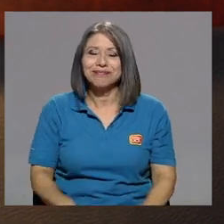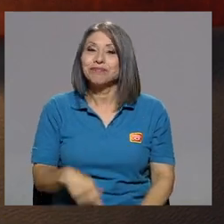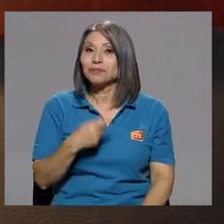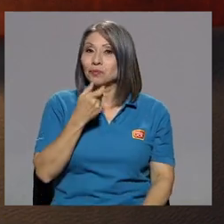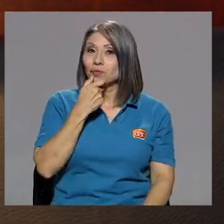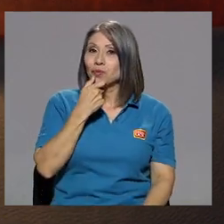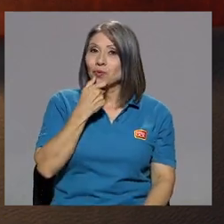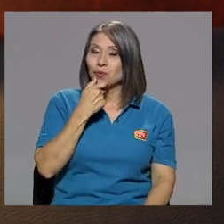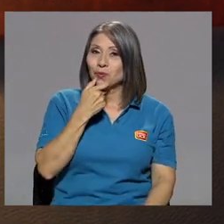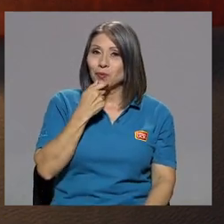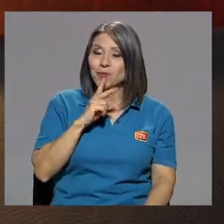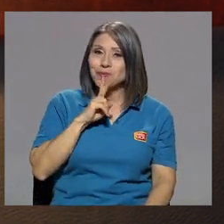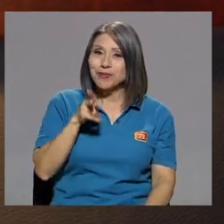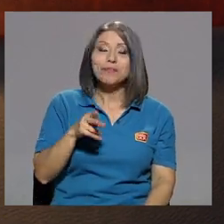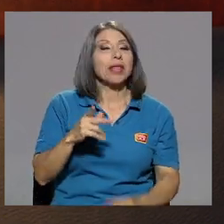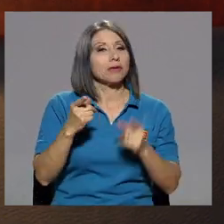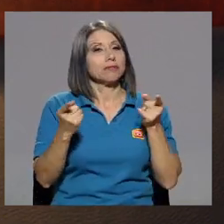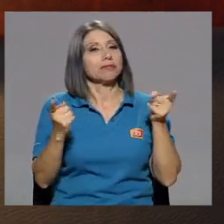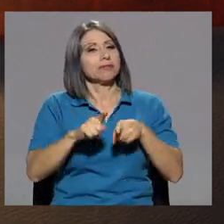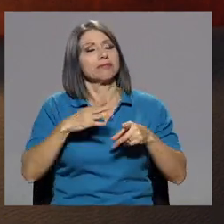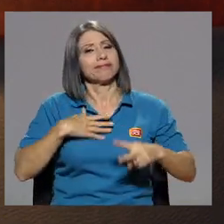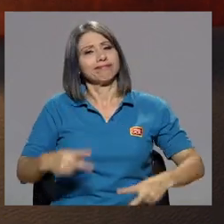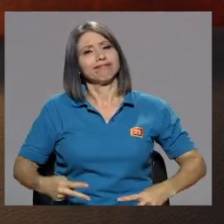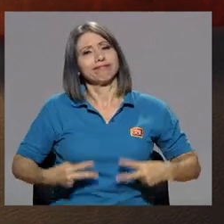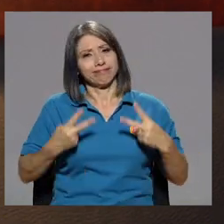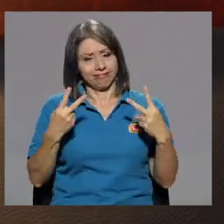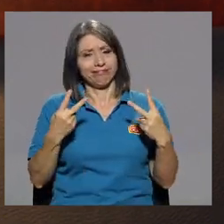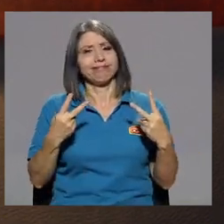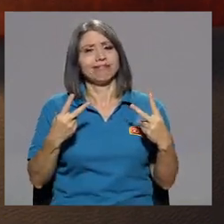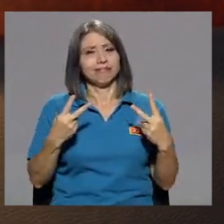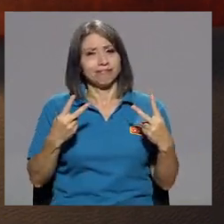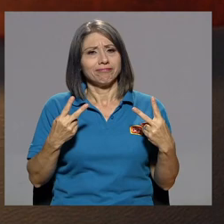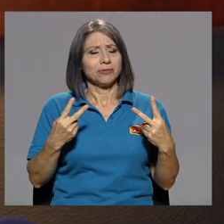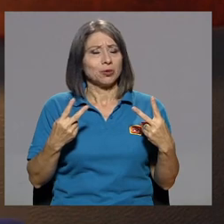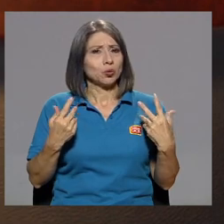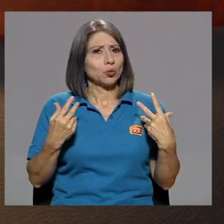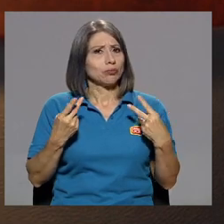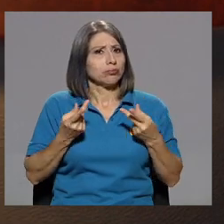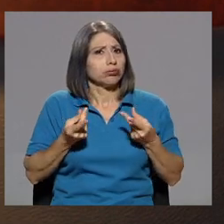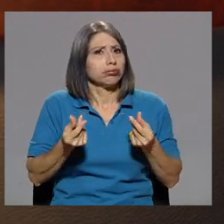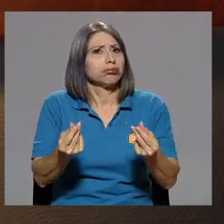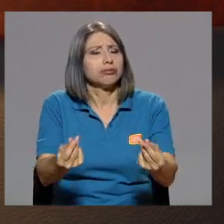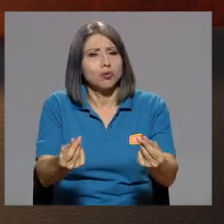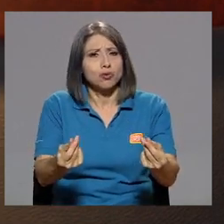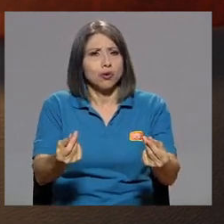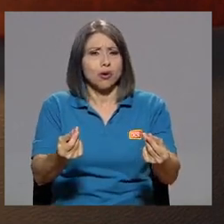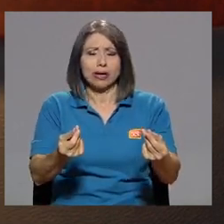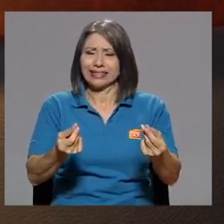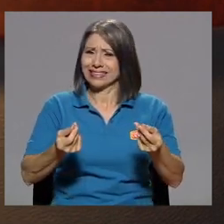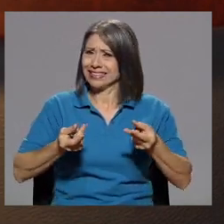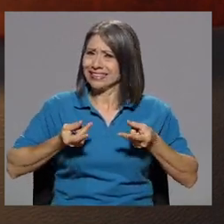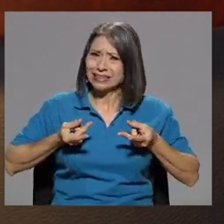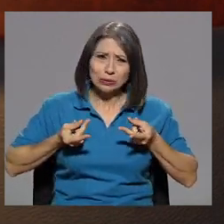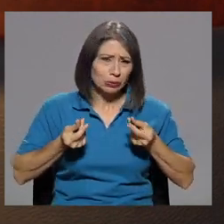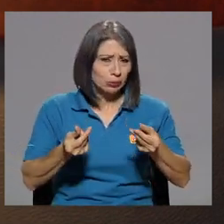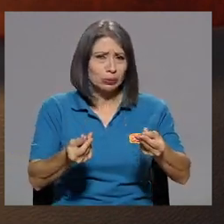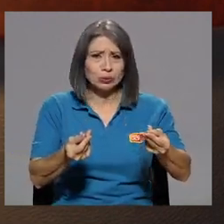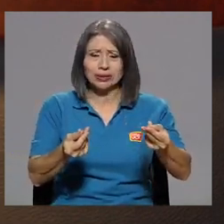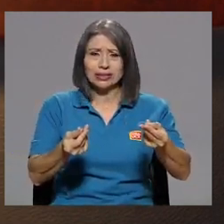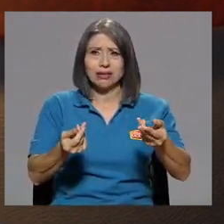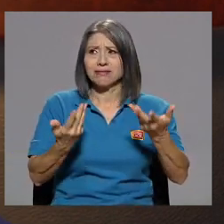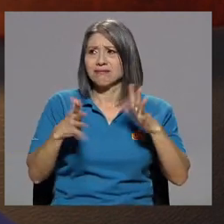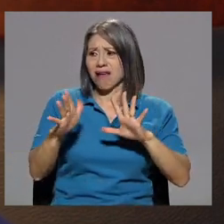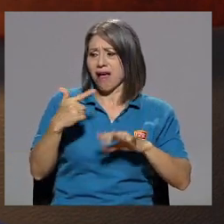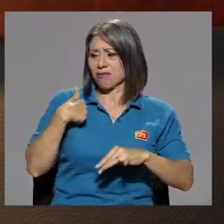vacidón, ¿verdad? Qué vacidón. Lo que pasa es que mi vida fue muy rápida. Demasiado rápida.